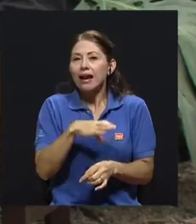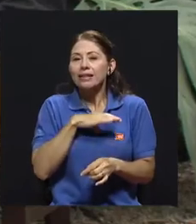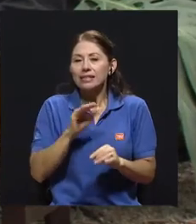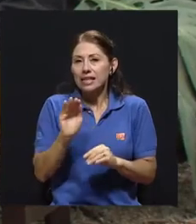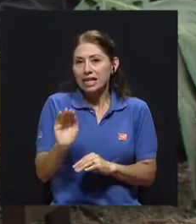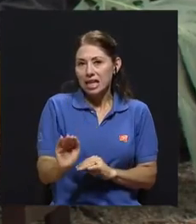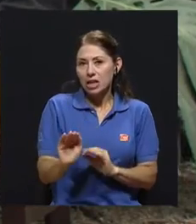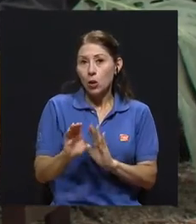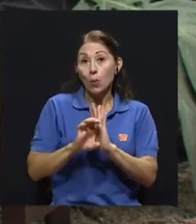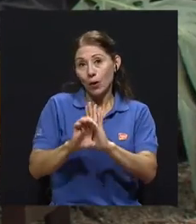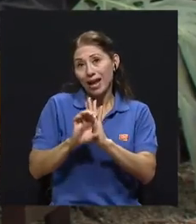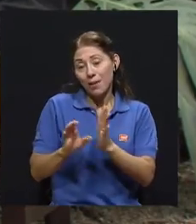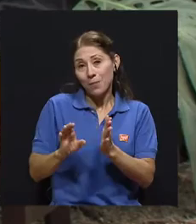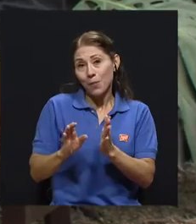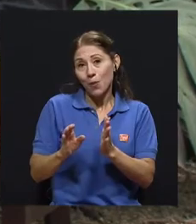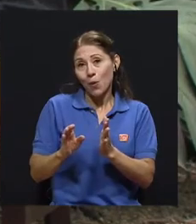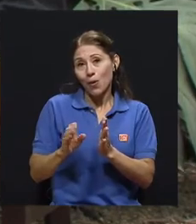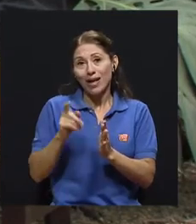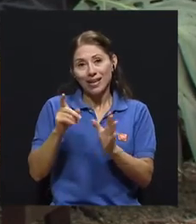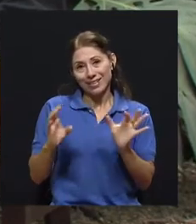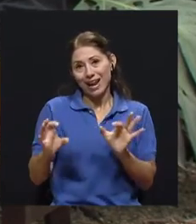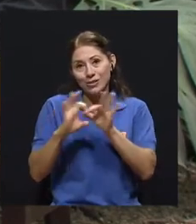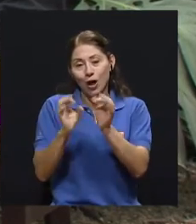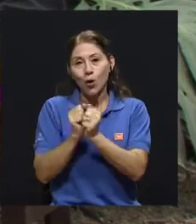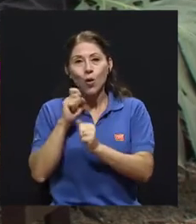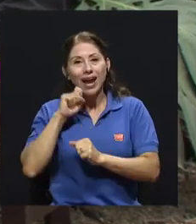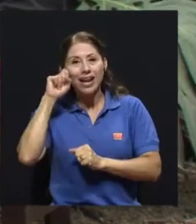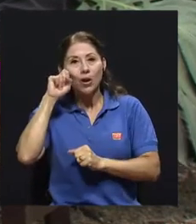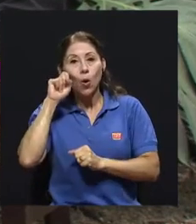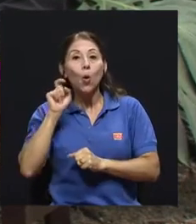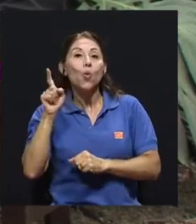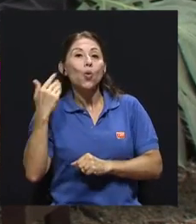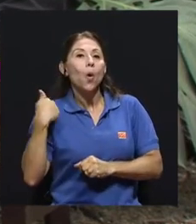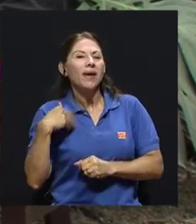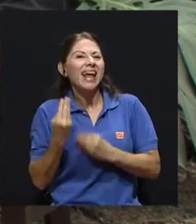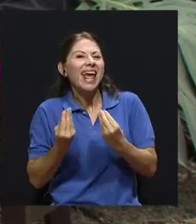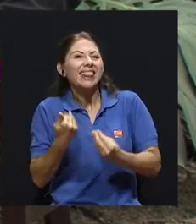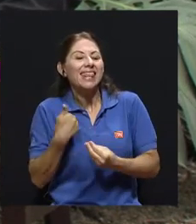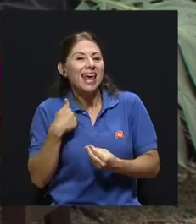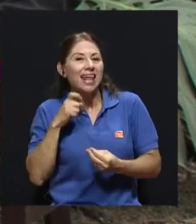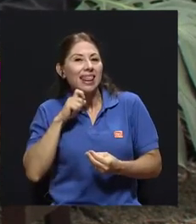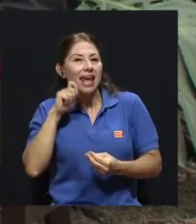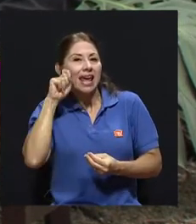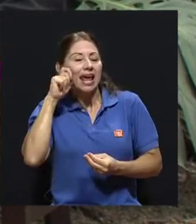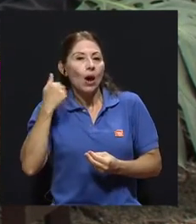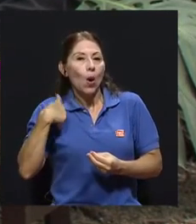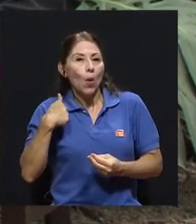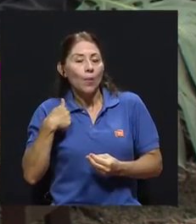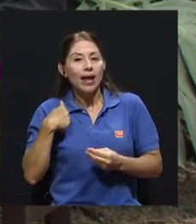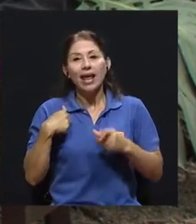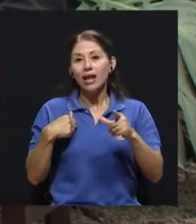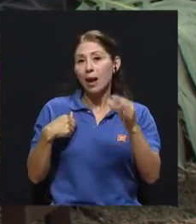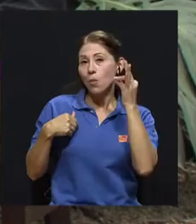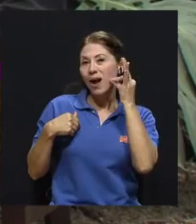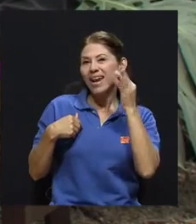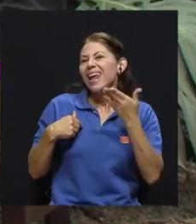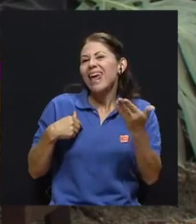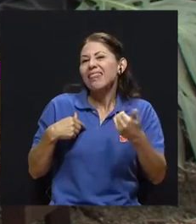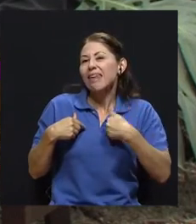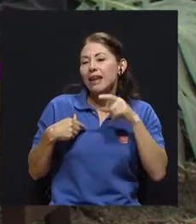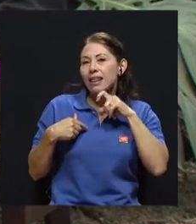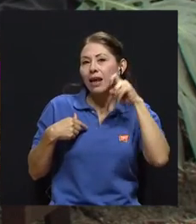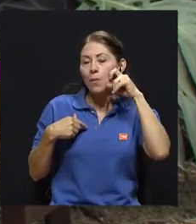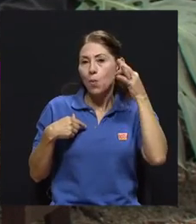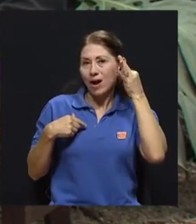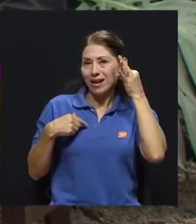y la niña lo que tiene de niña, ¿no? En algún momento eso deja de ser relevante hasta que ya vienen, digamos,